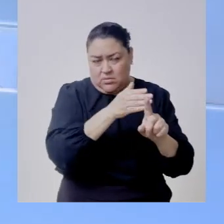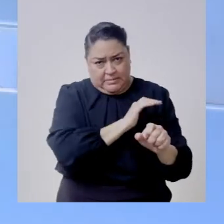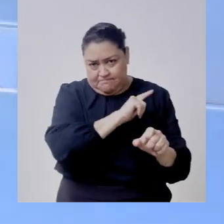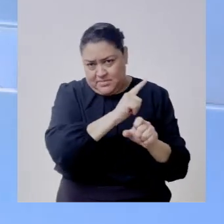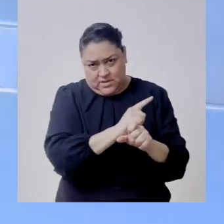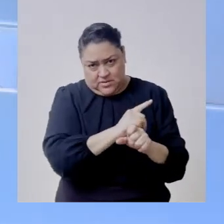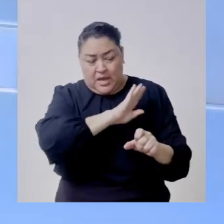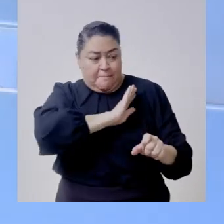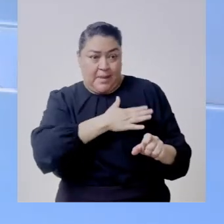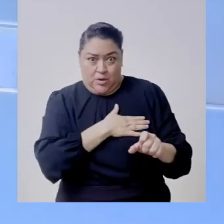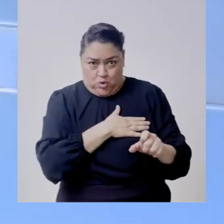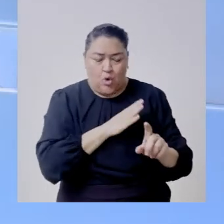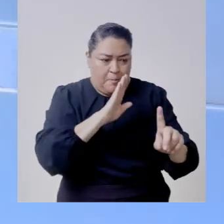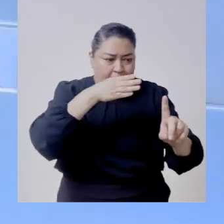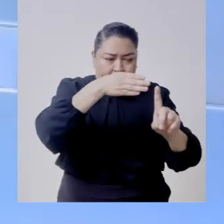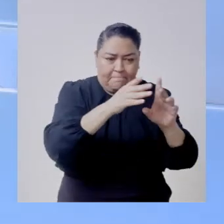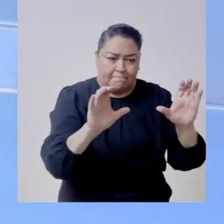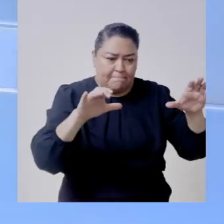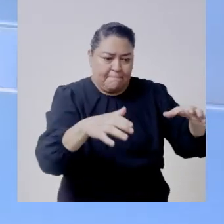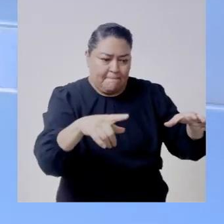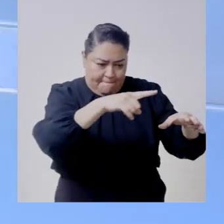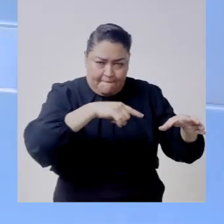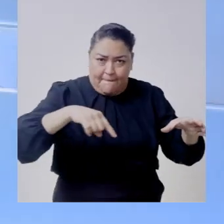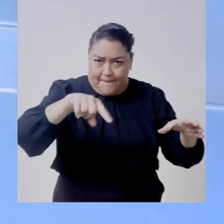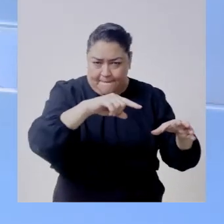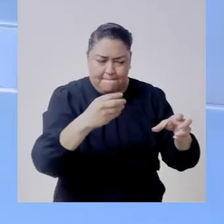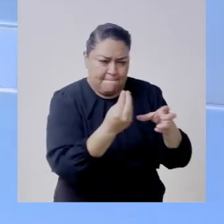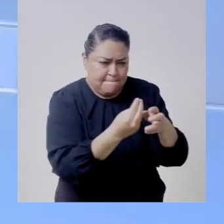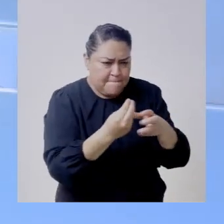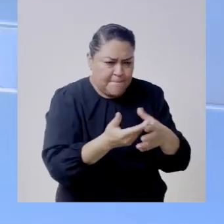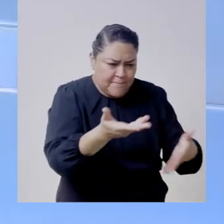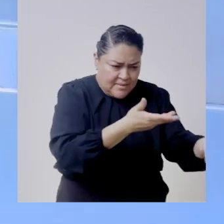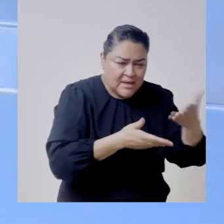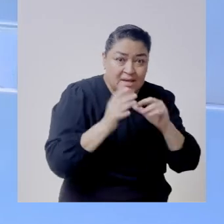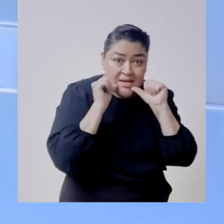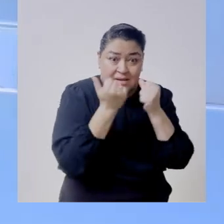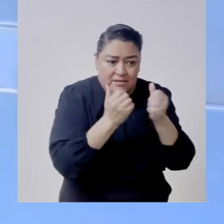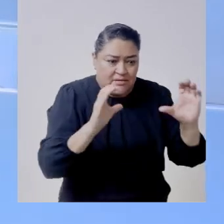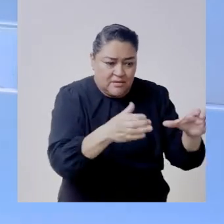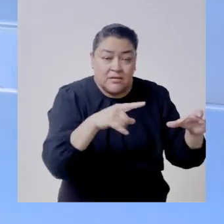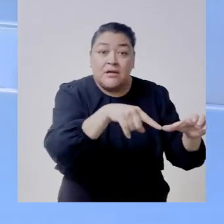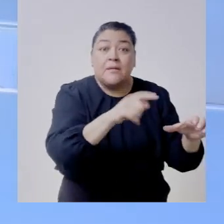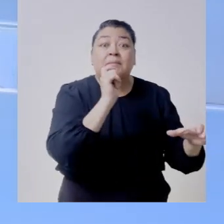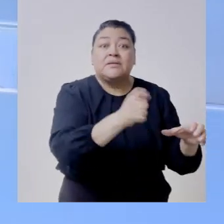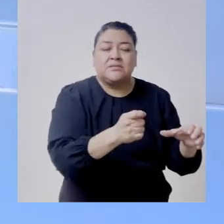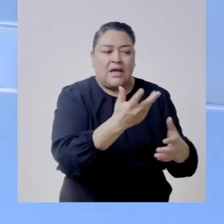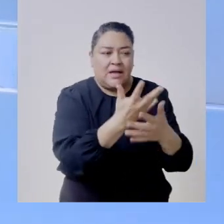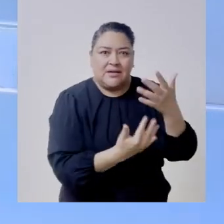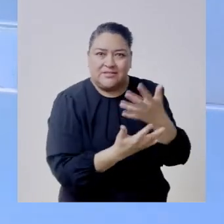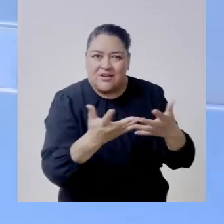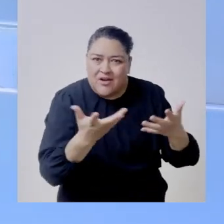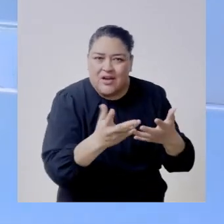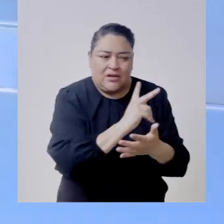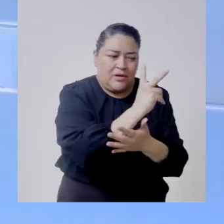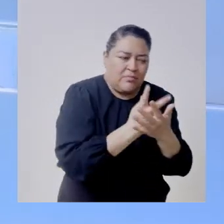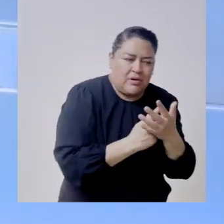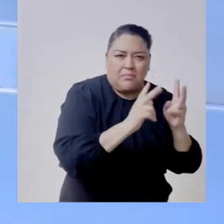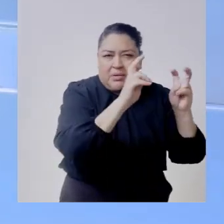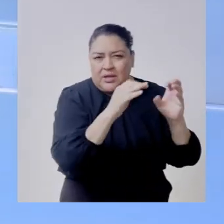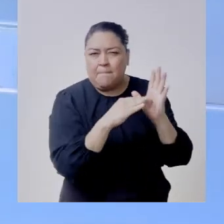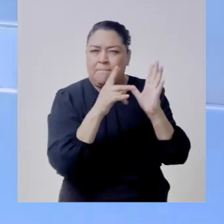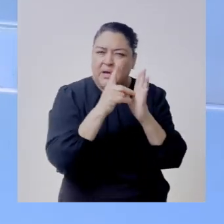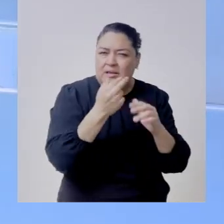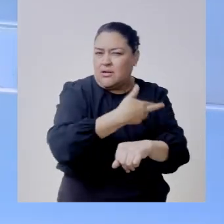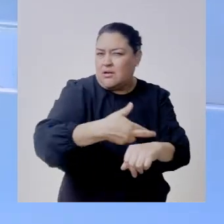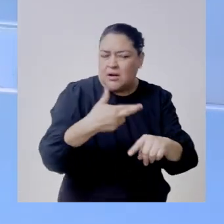hispana entonces es por eso que estamos ahí formando parte de ellas para el intercambio de programas